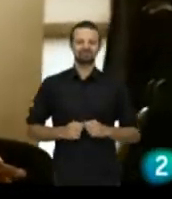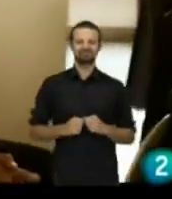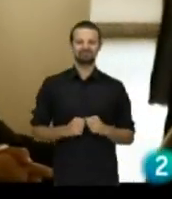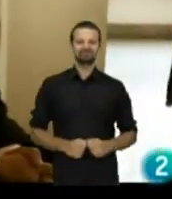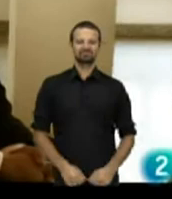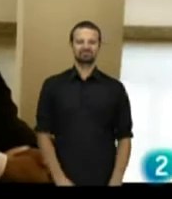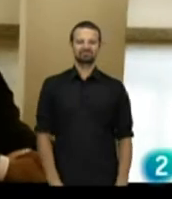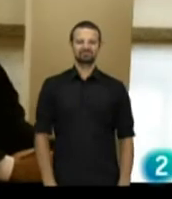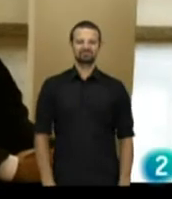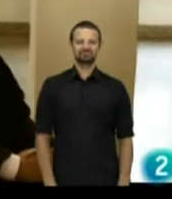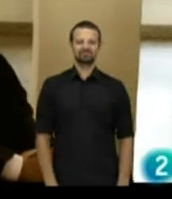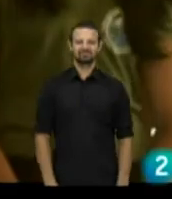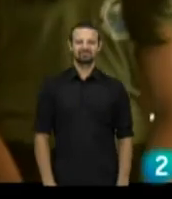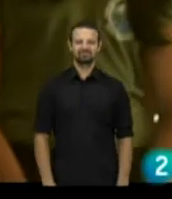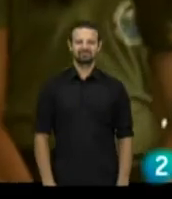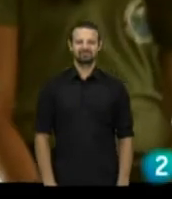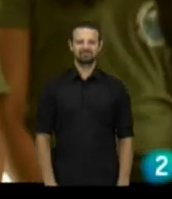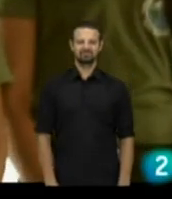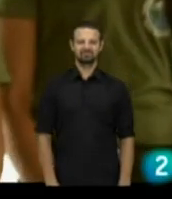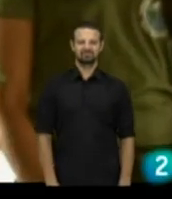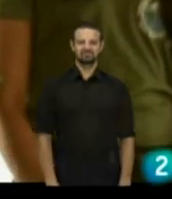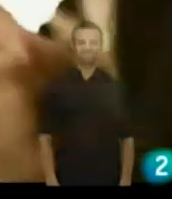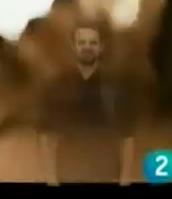encuentro con ellos.